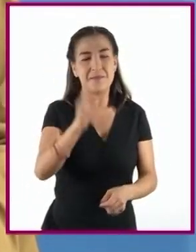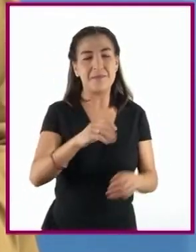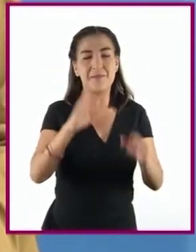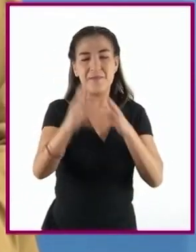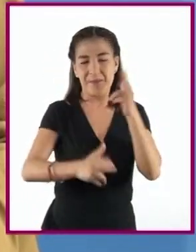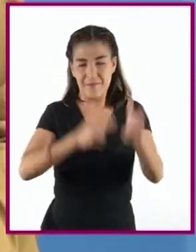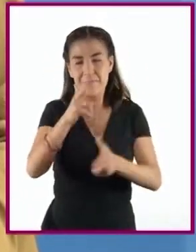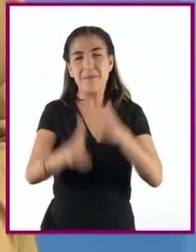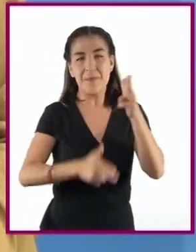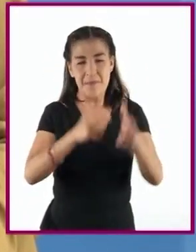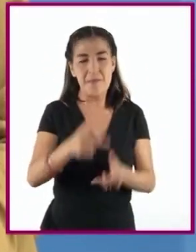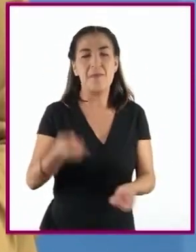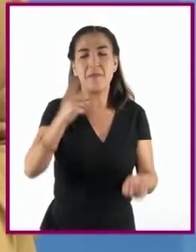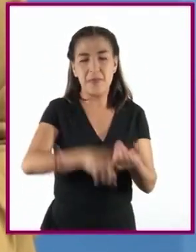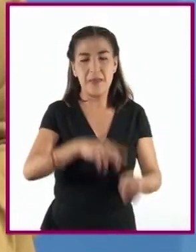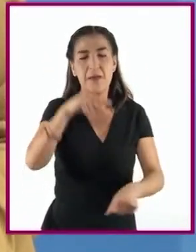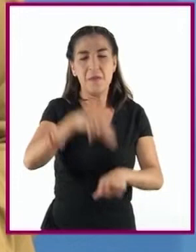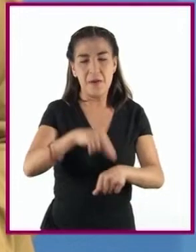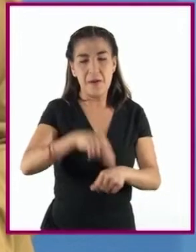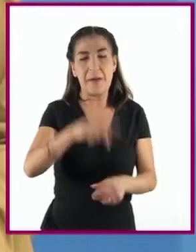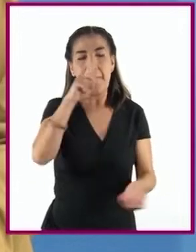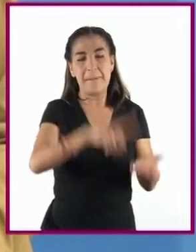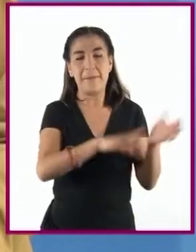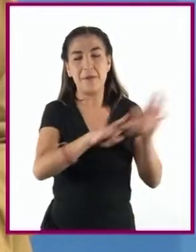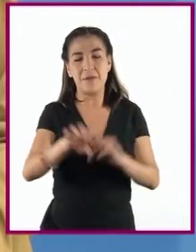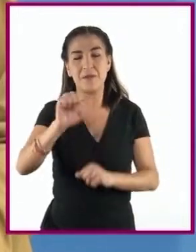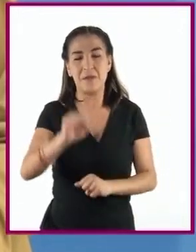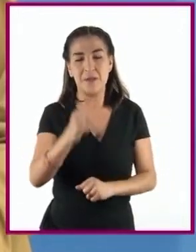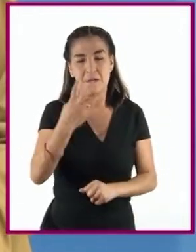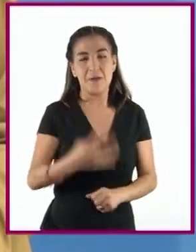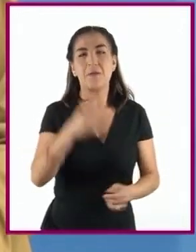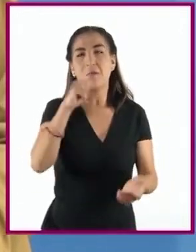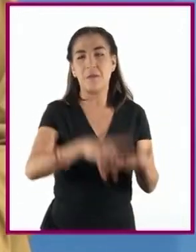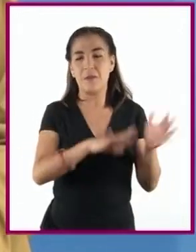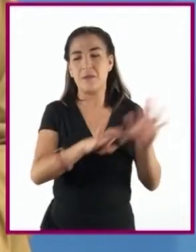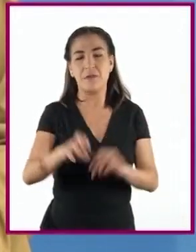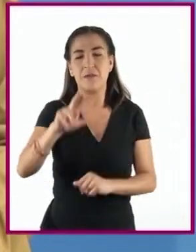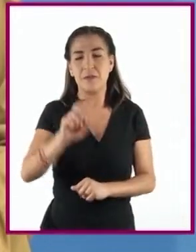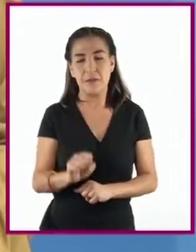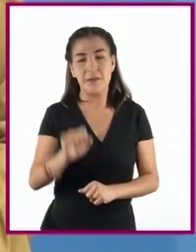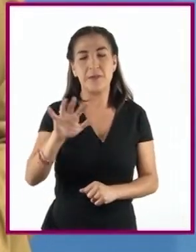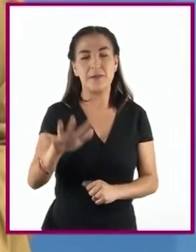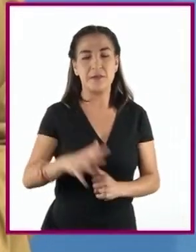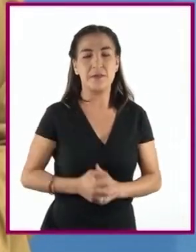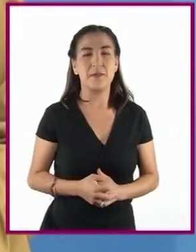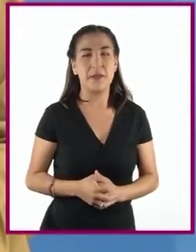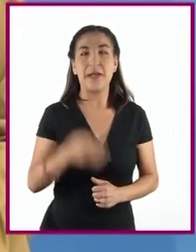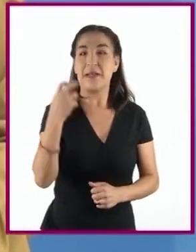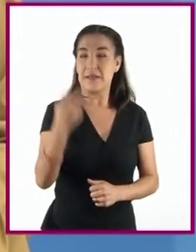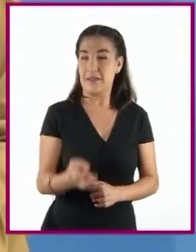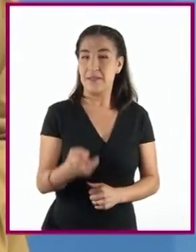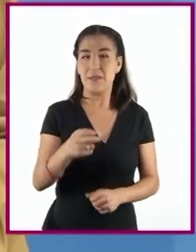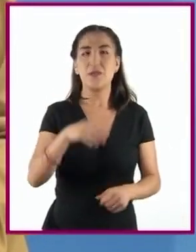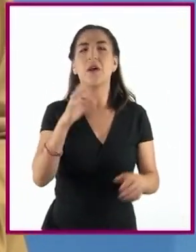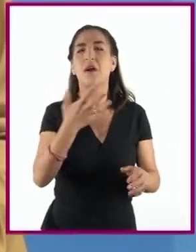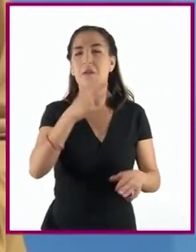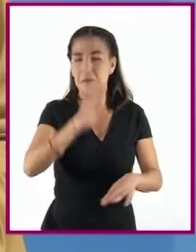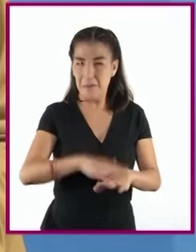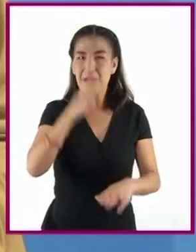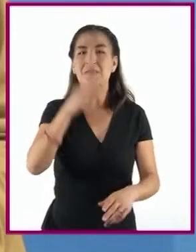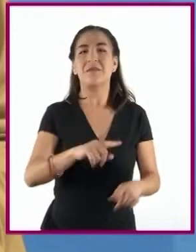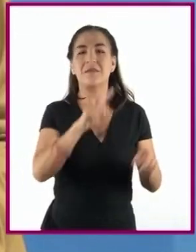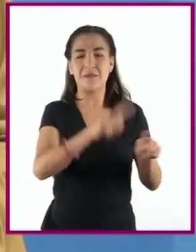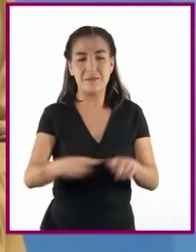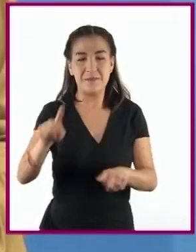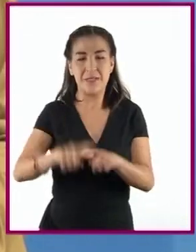y el de los médicos entre 1964 y 1965. A estos, se sumaron movimientos